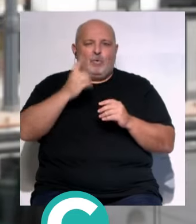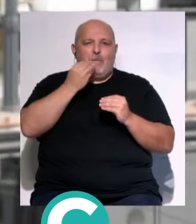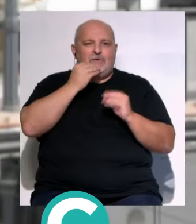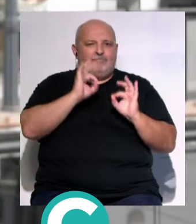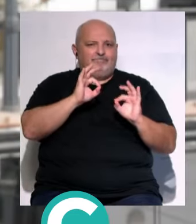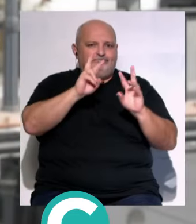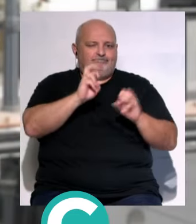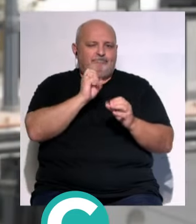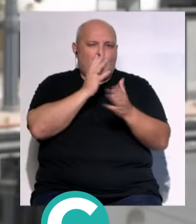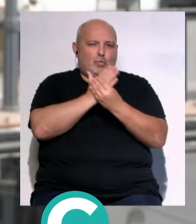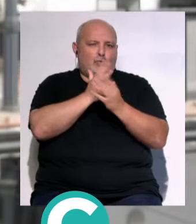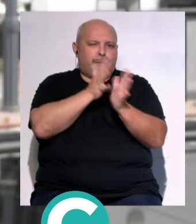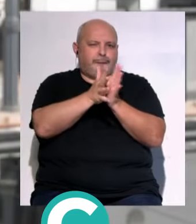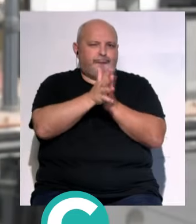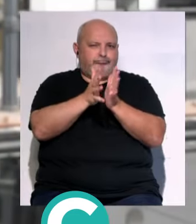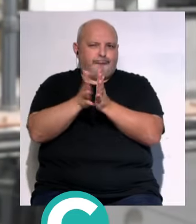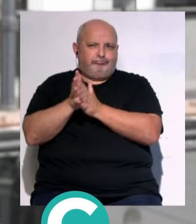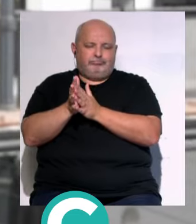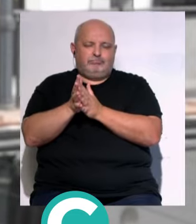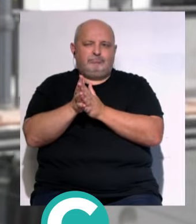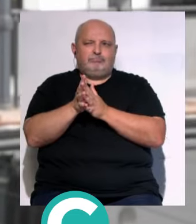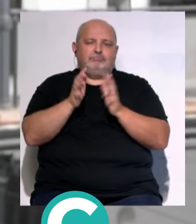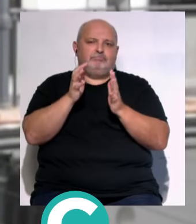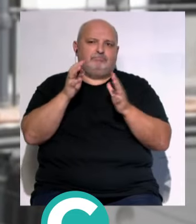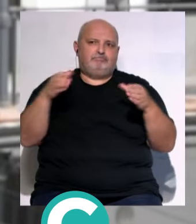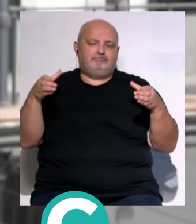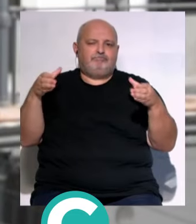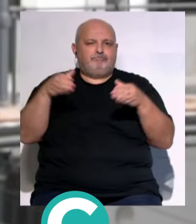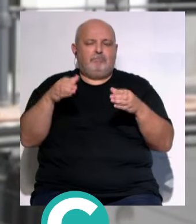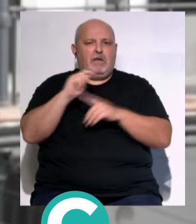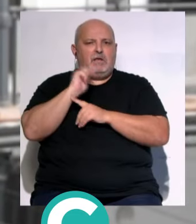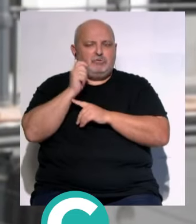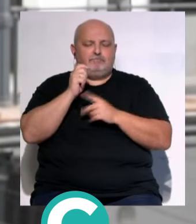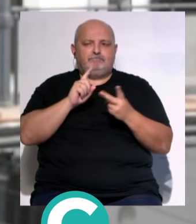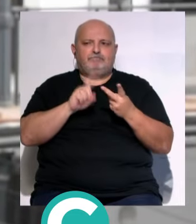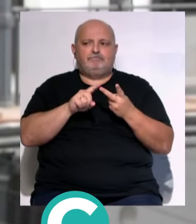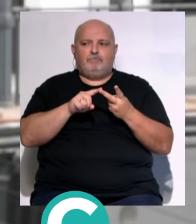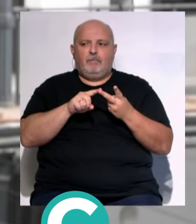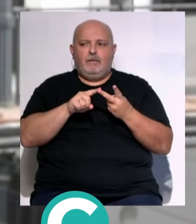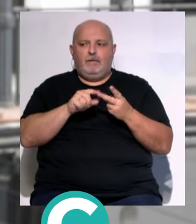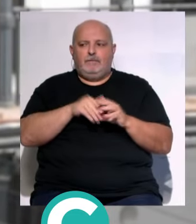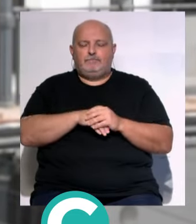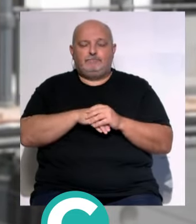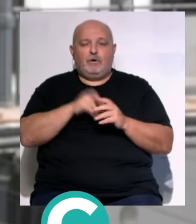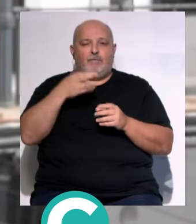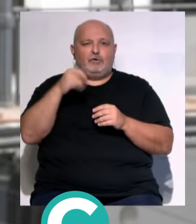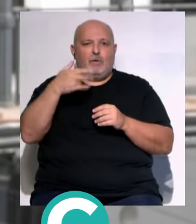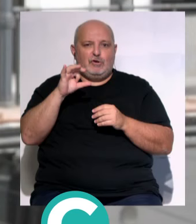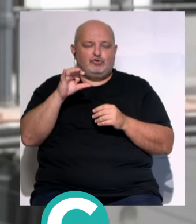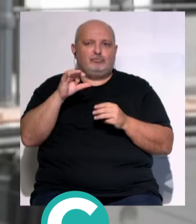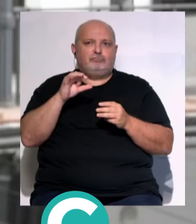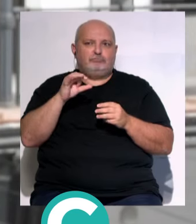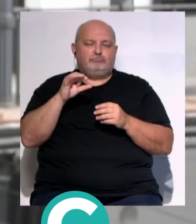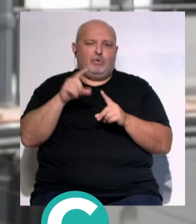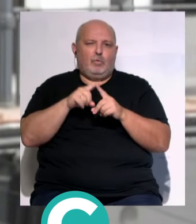alimentación... ...que en un entorno más reducido... ...pero también ha tenido mucho éxito... ...el de Roberto Bolaños...